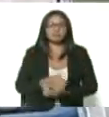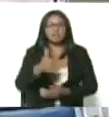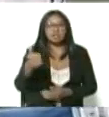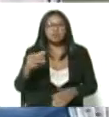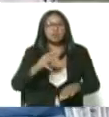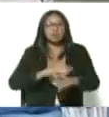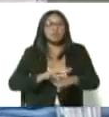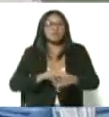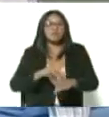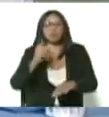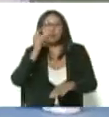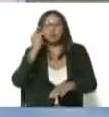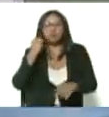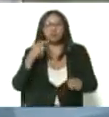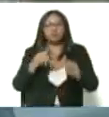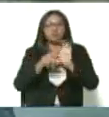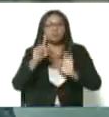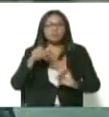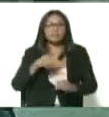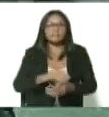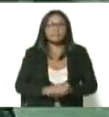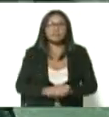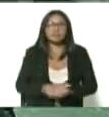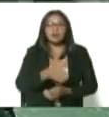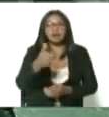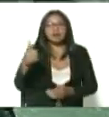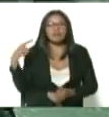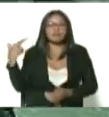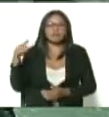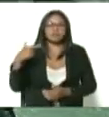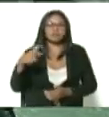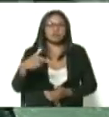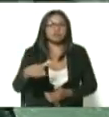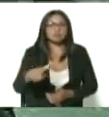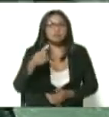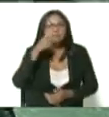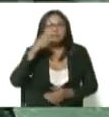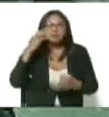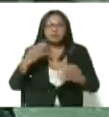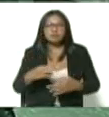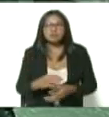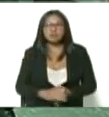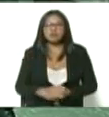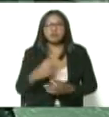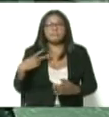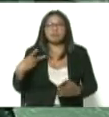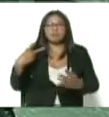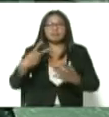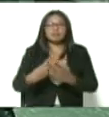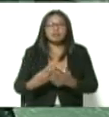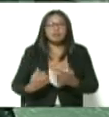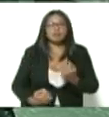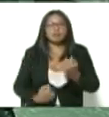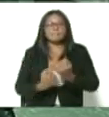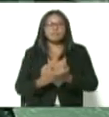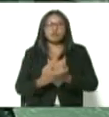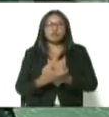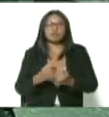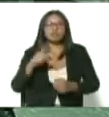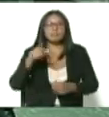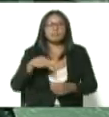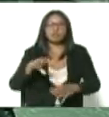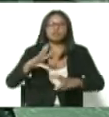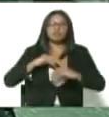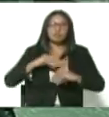a cada doctor, a cada jefa de calle, a cada transportista, a cada personal de seguridad que con valentía, con solidaridad, con coraje, han